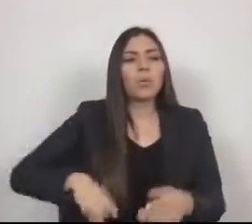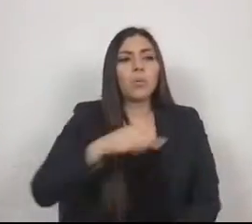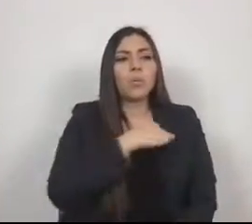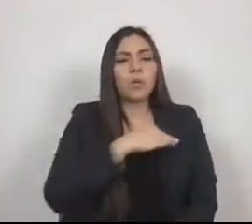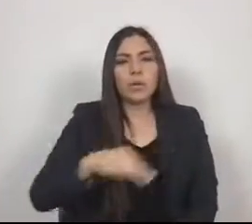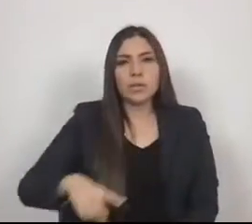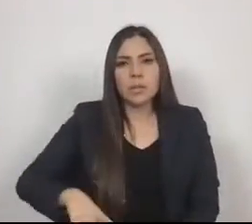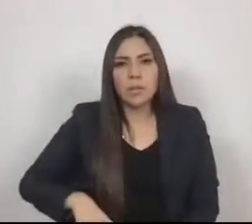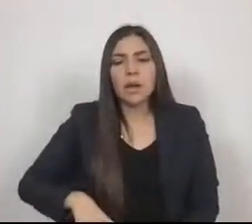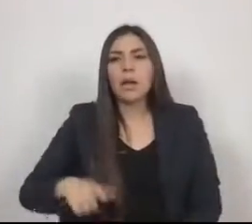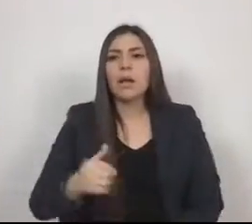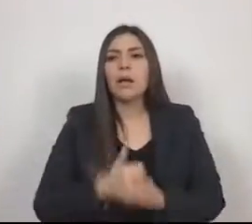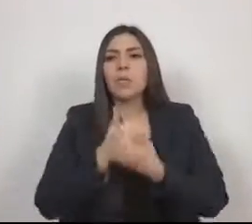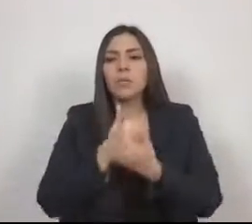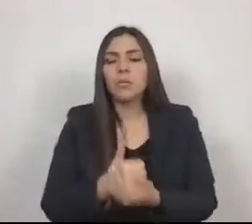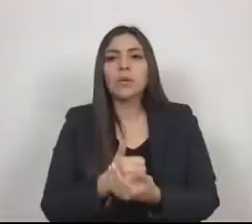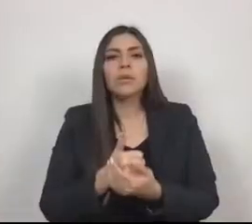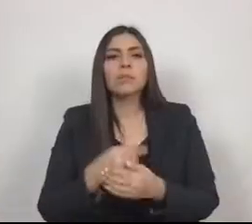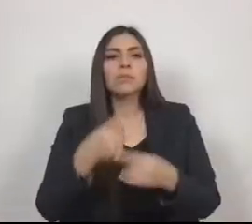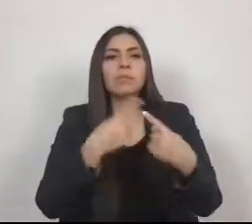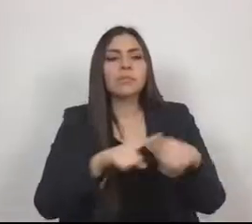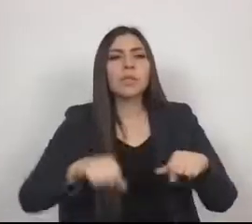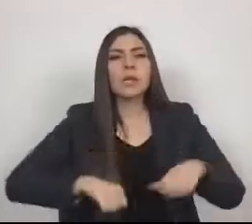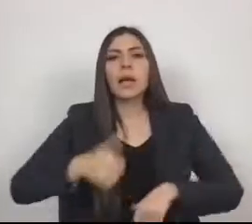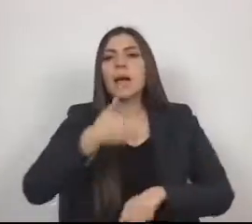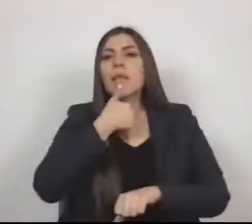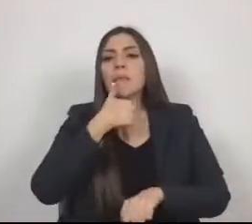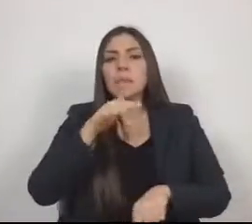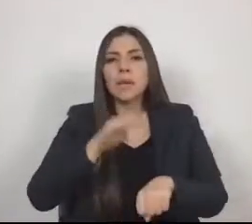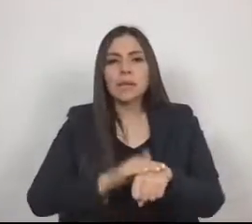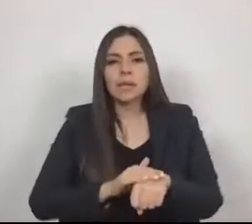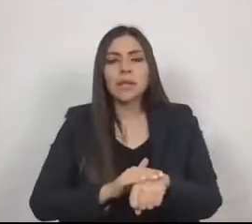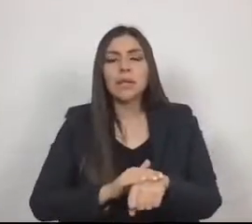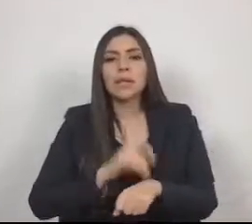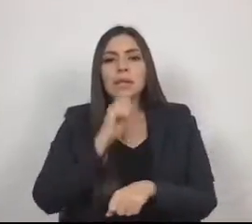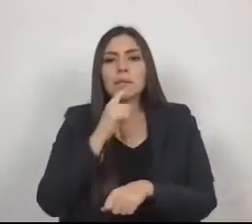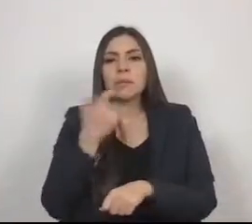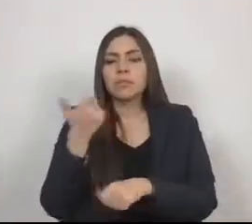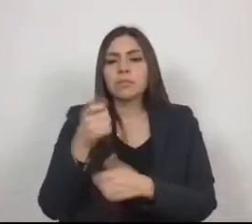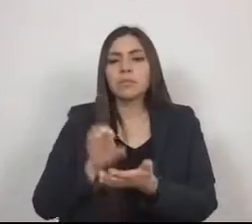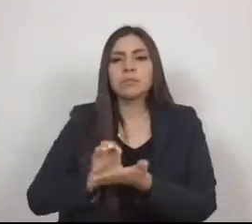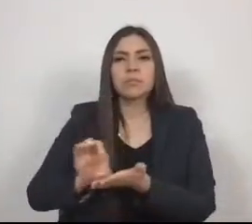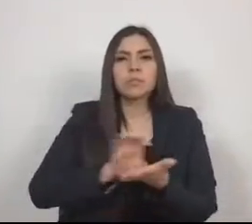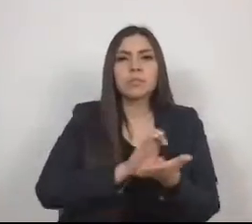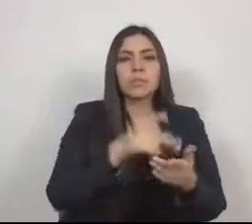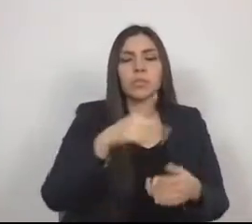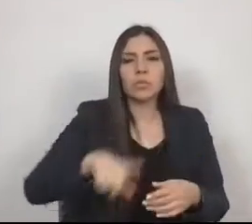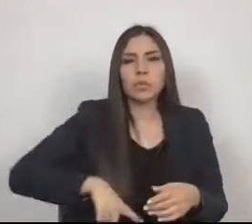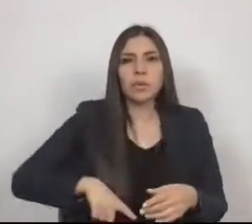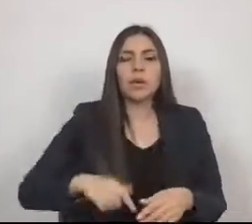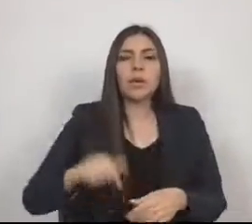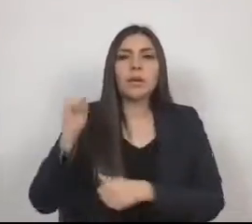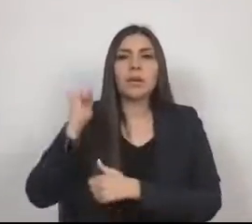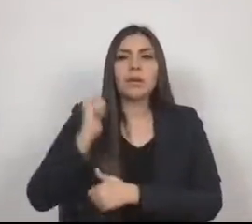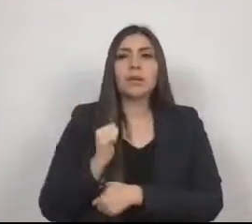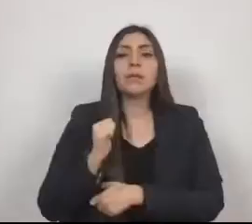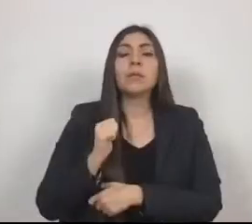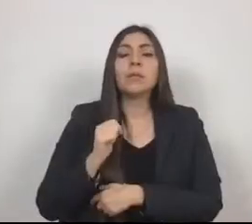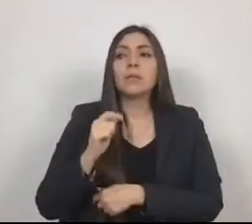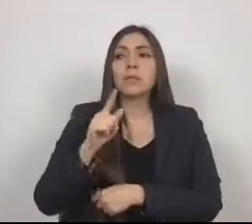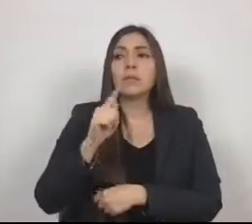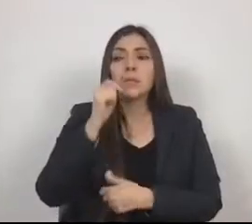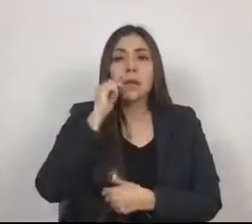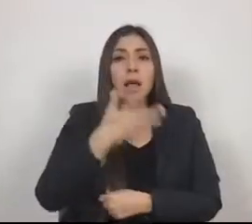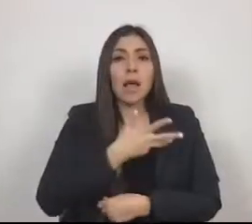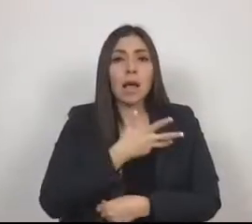actividades administrativas y en la distribución de los recursos públicos, autoridades, a pesar de contar con